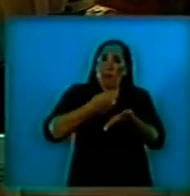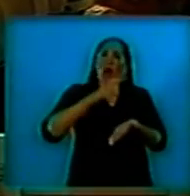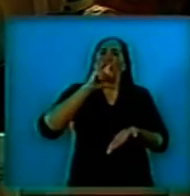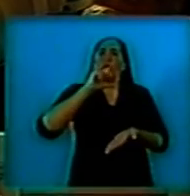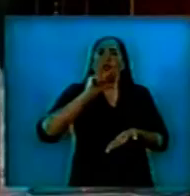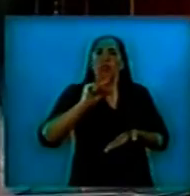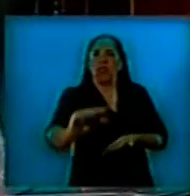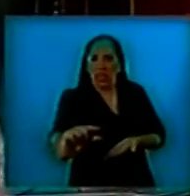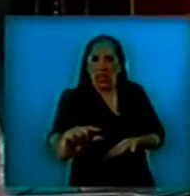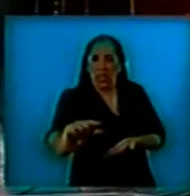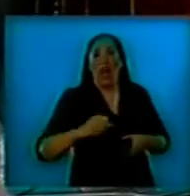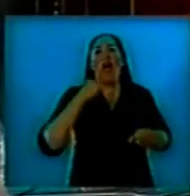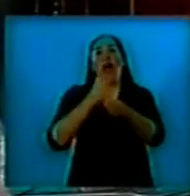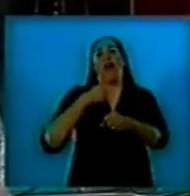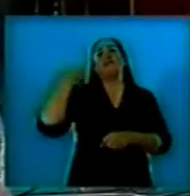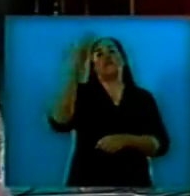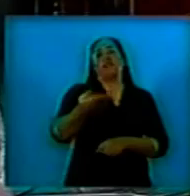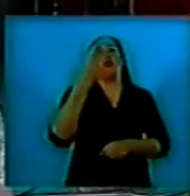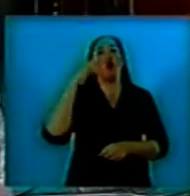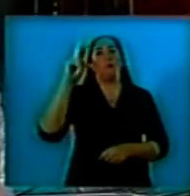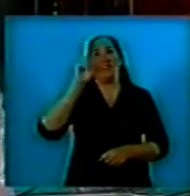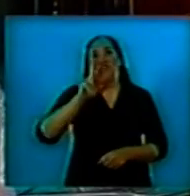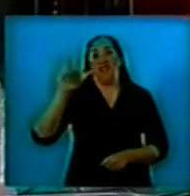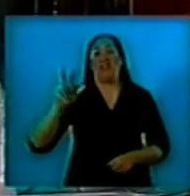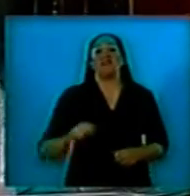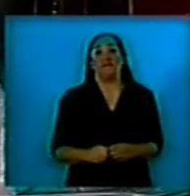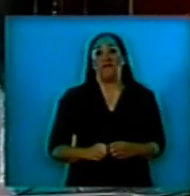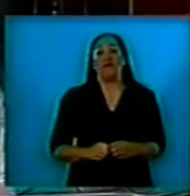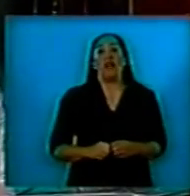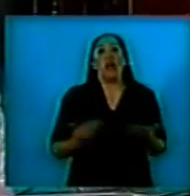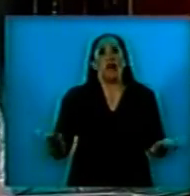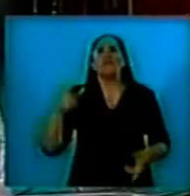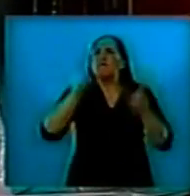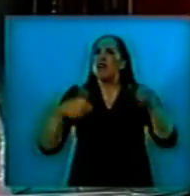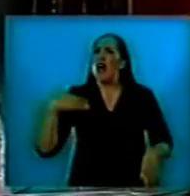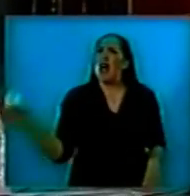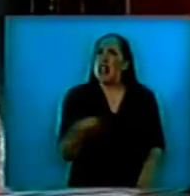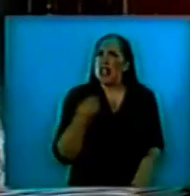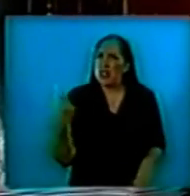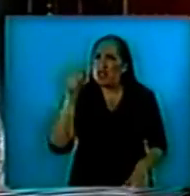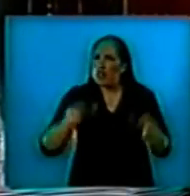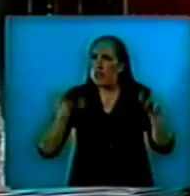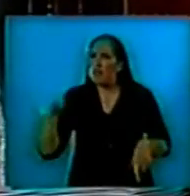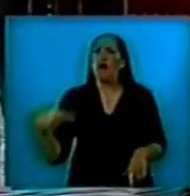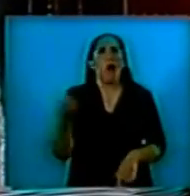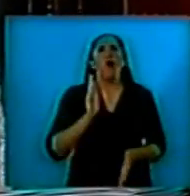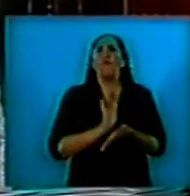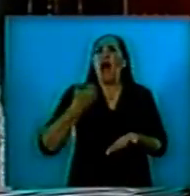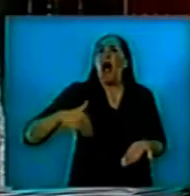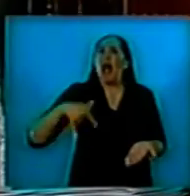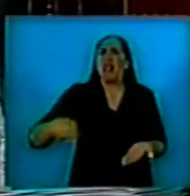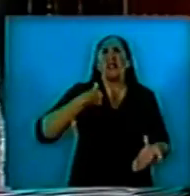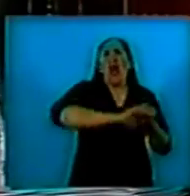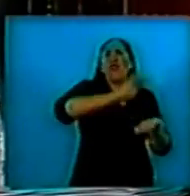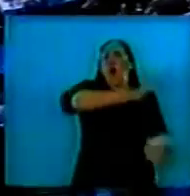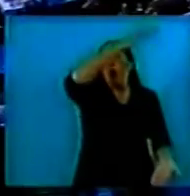Señoras y señores legisladores, compatriotas, hemos desendeudado definitivamente a la